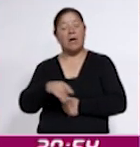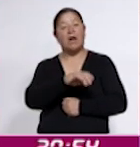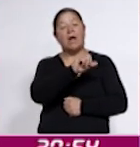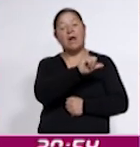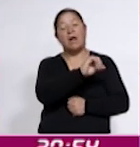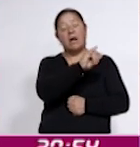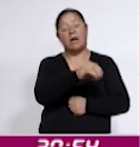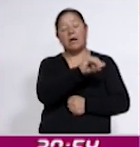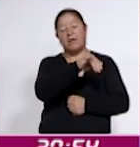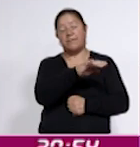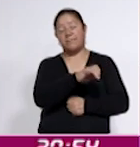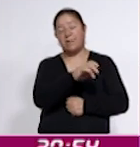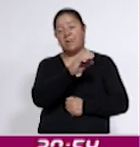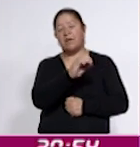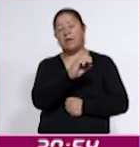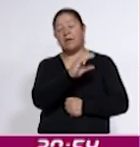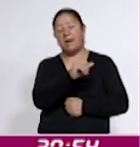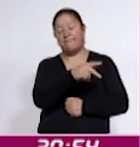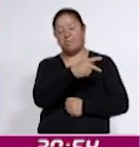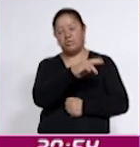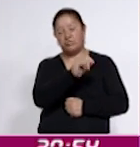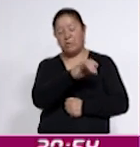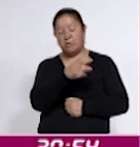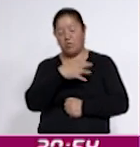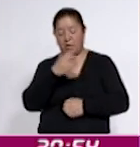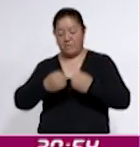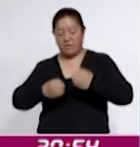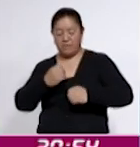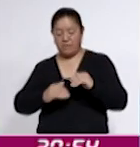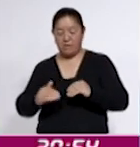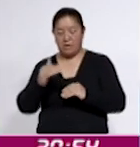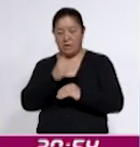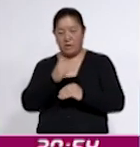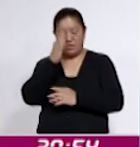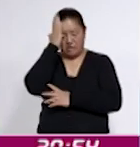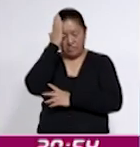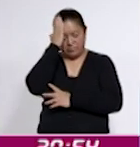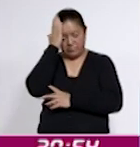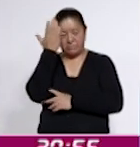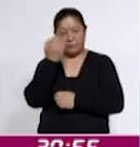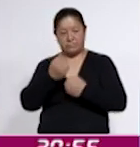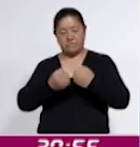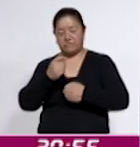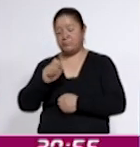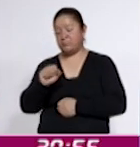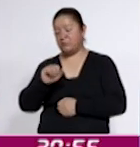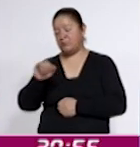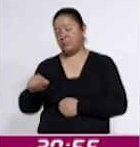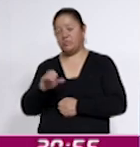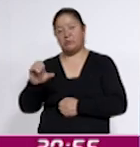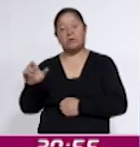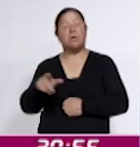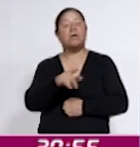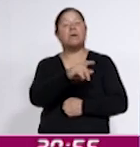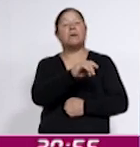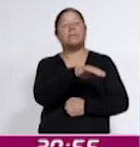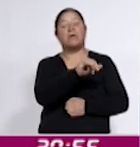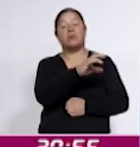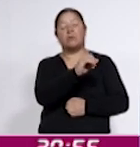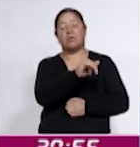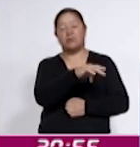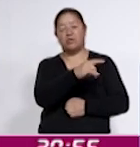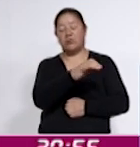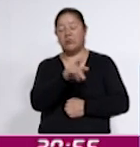presentó su petición para competir por un cargo de ministro de la Suprema Corte de Justicia de la Nación y Marco Antonio Medina González, quien busca ser